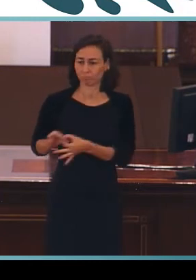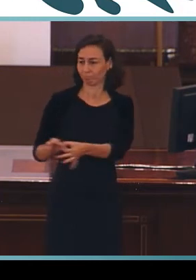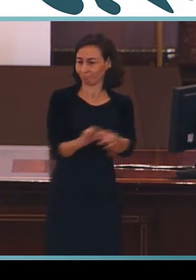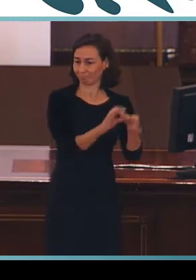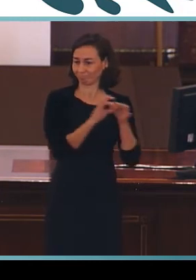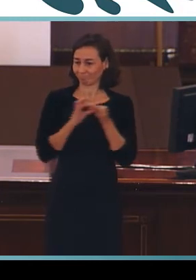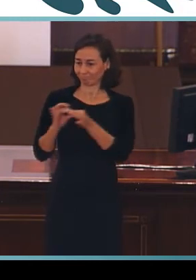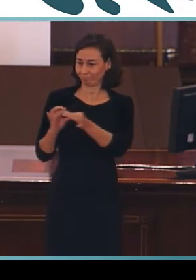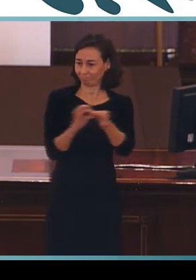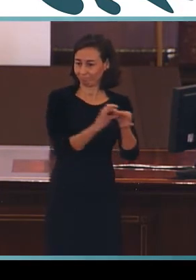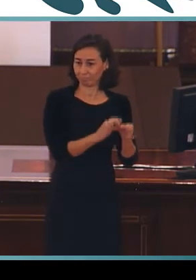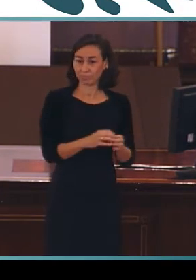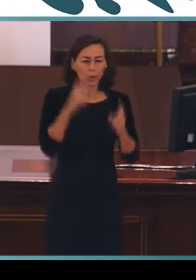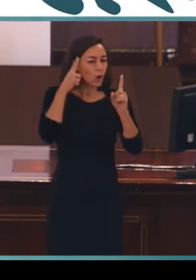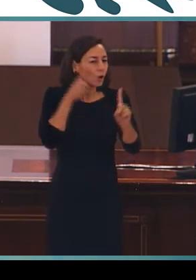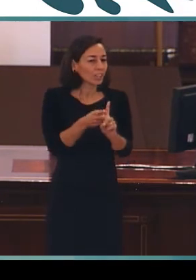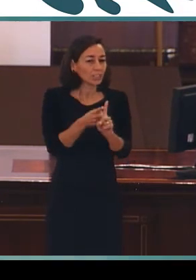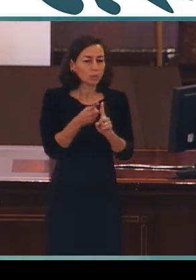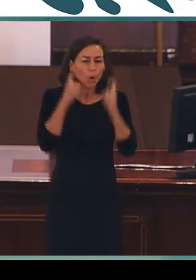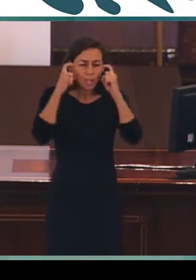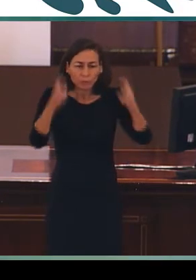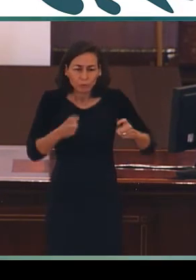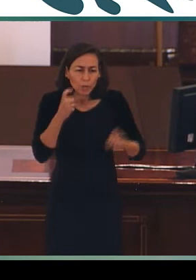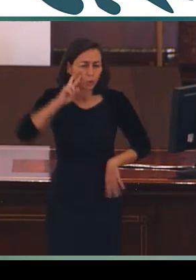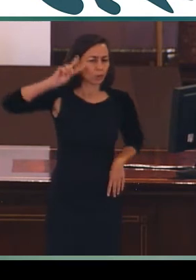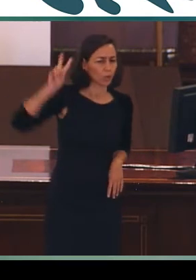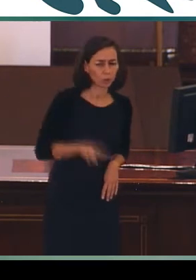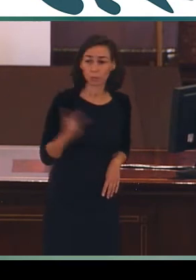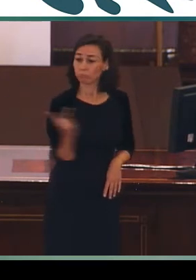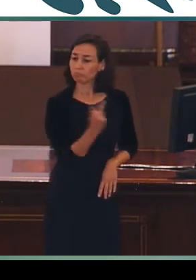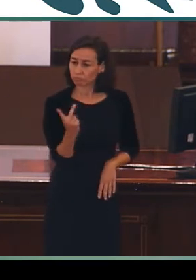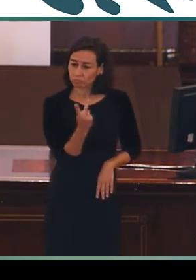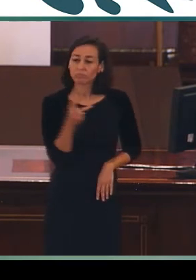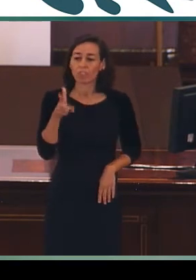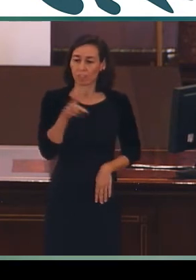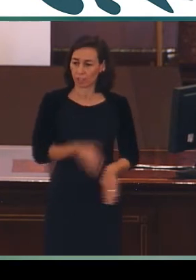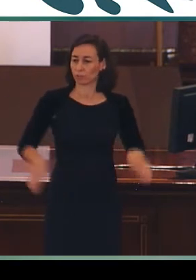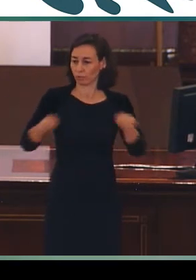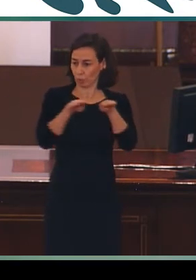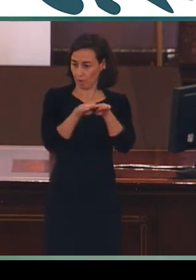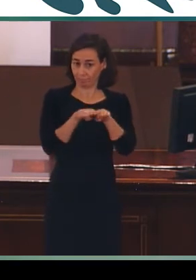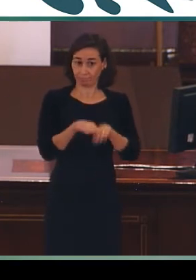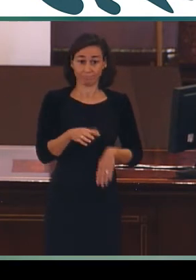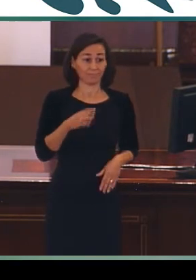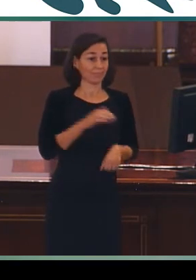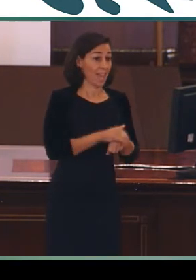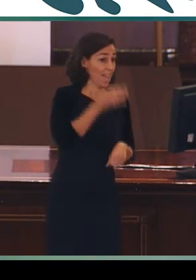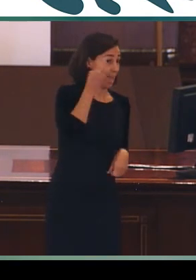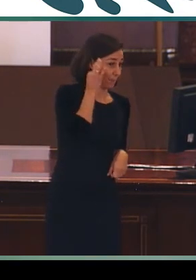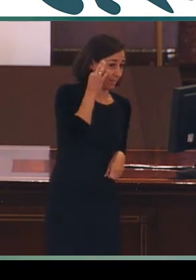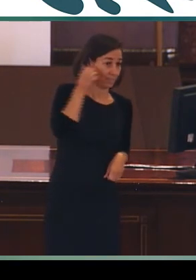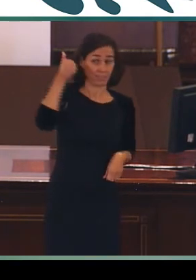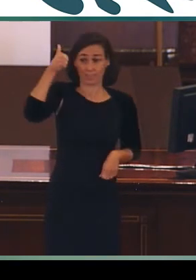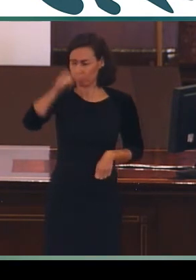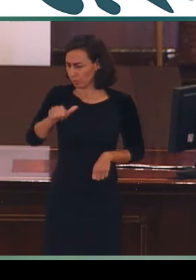en la suma de esfuerzos y en el reconocimiento mutuo de derechos. Amigas y amigos tenemos